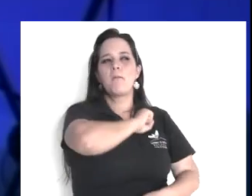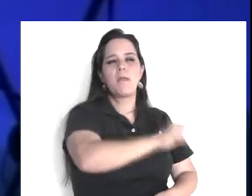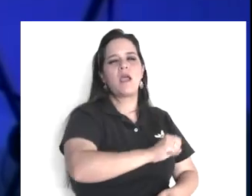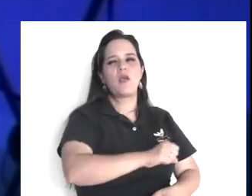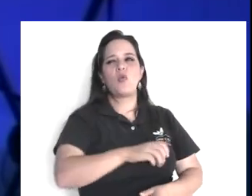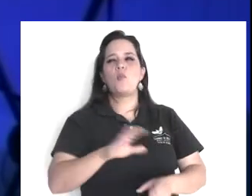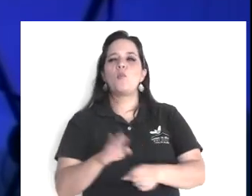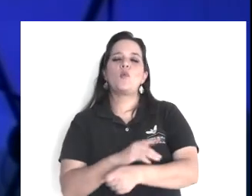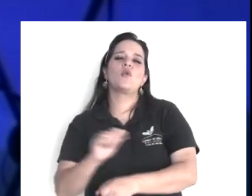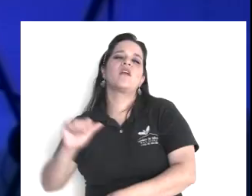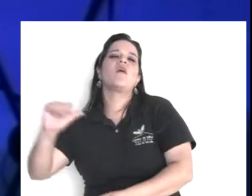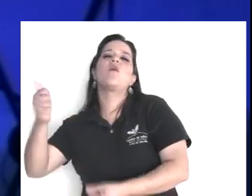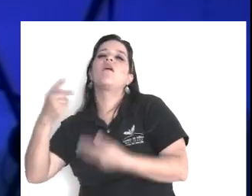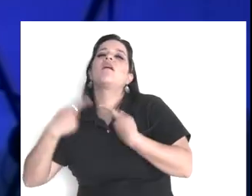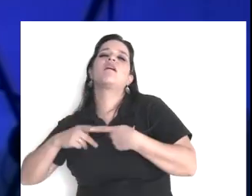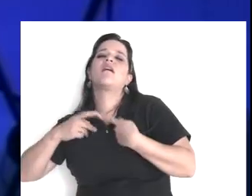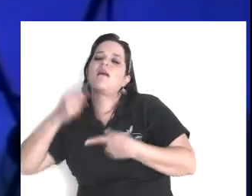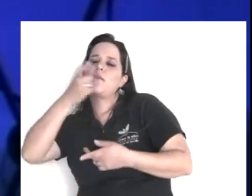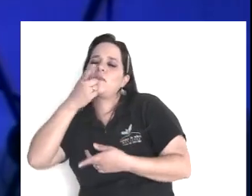claro, ese era el hijo de Dios,